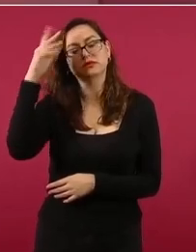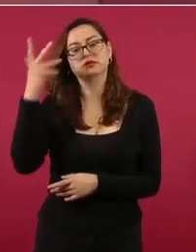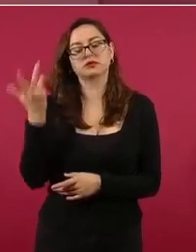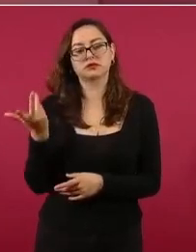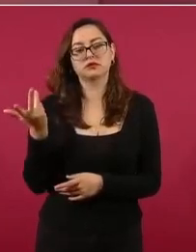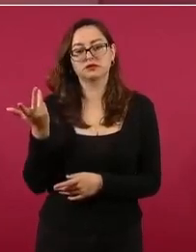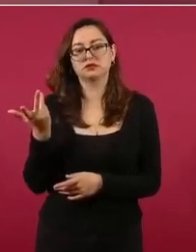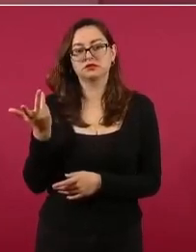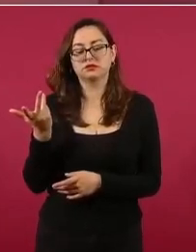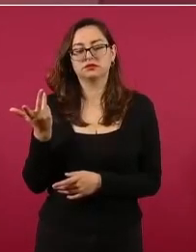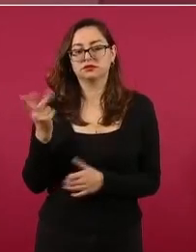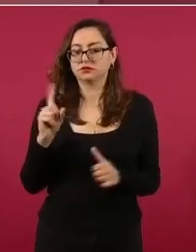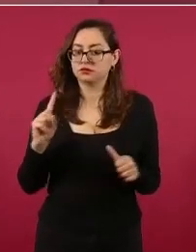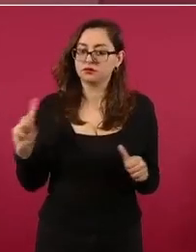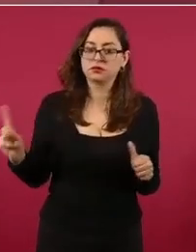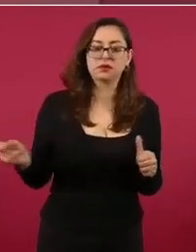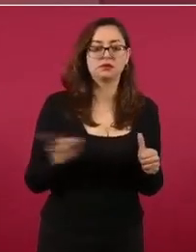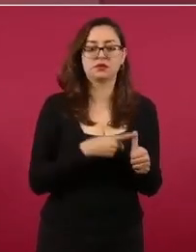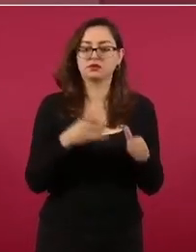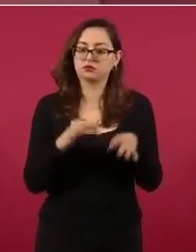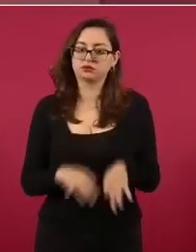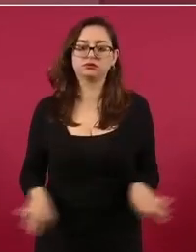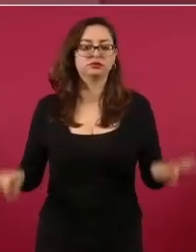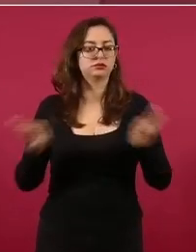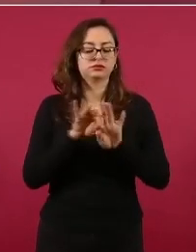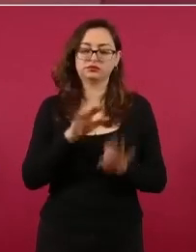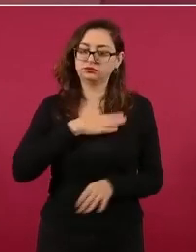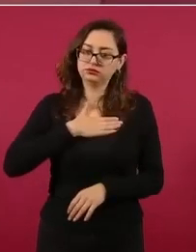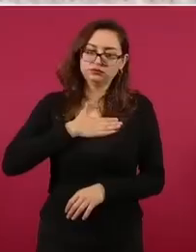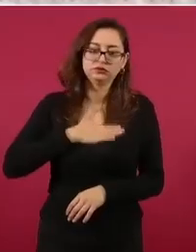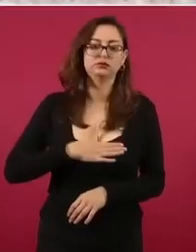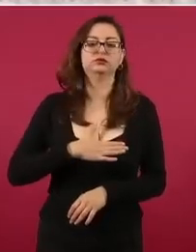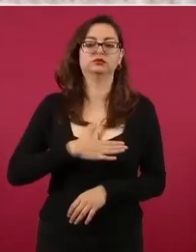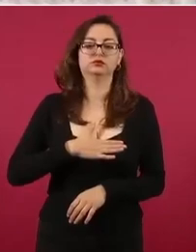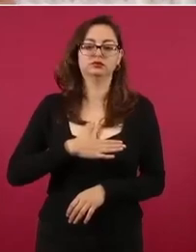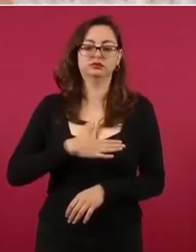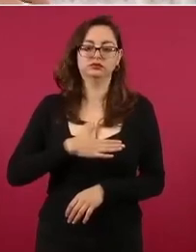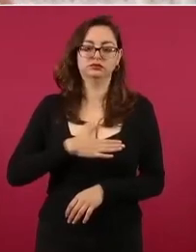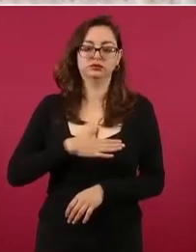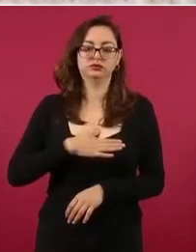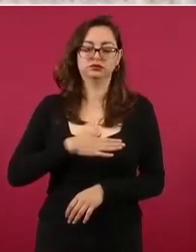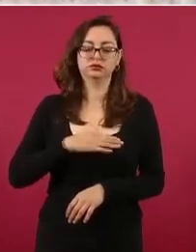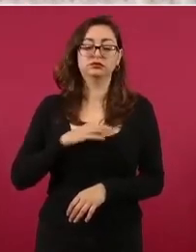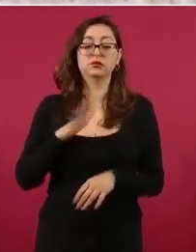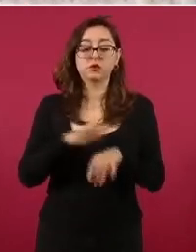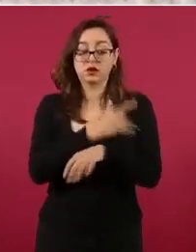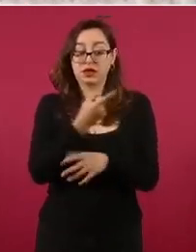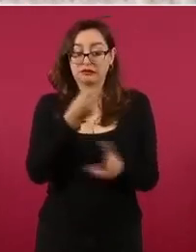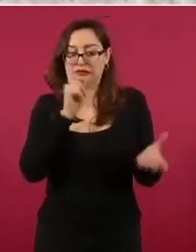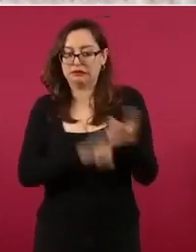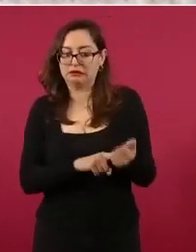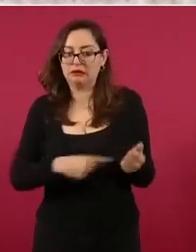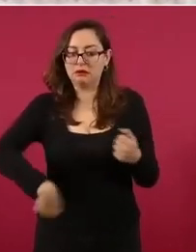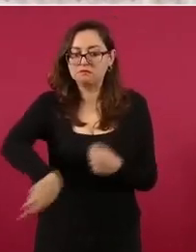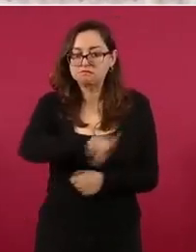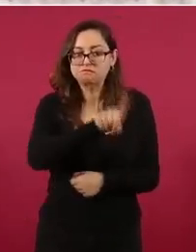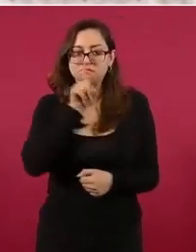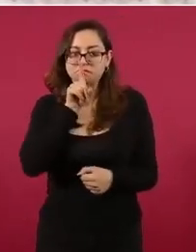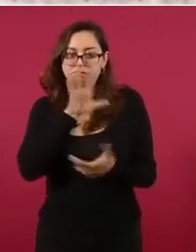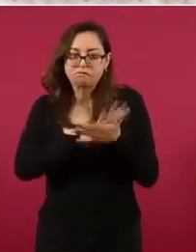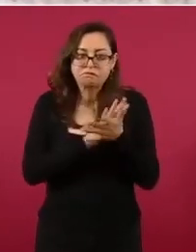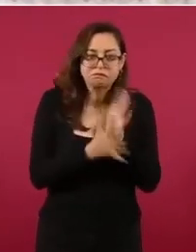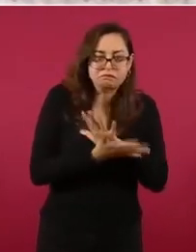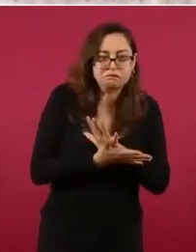por encima la justicia, porque luego hay intereses de